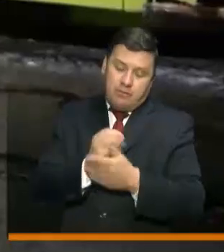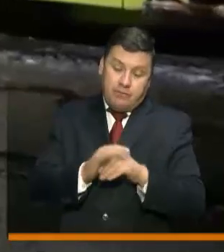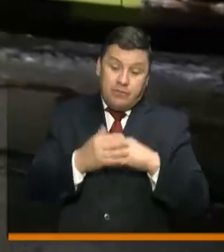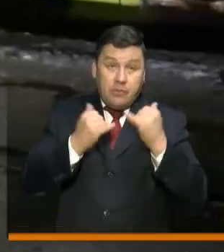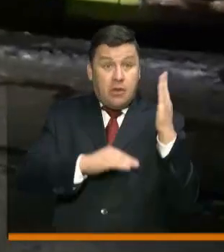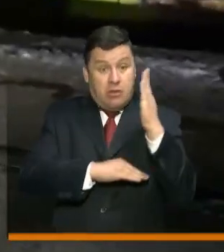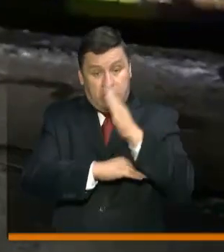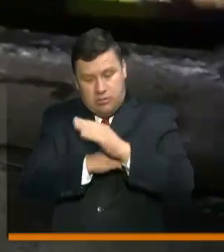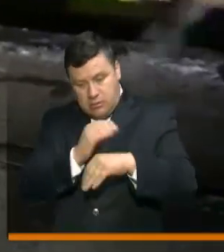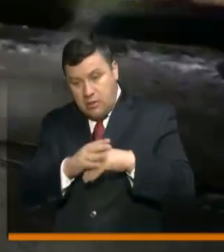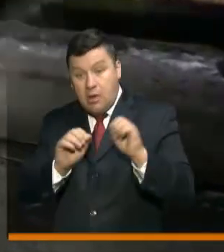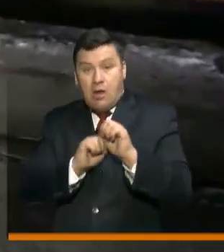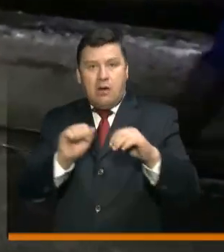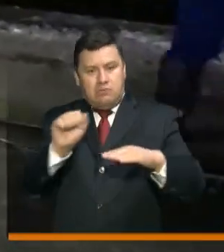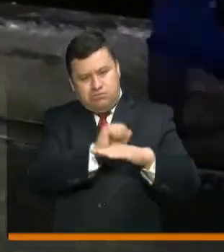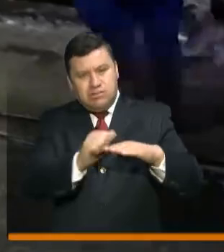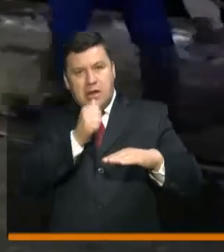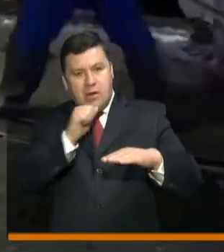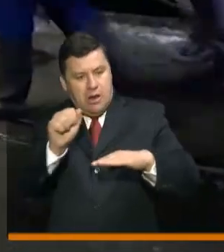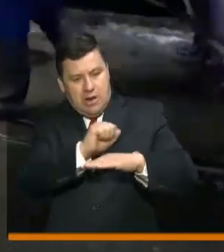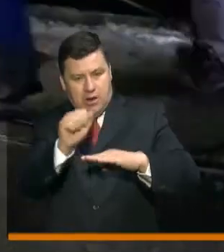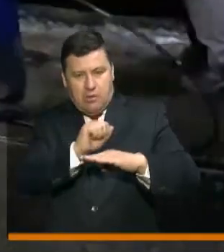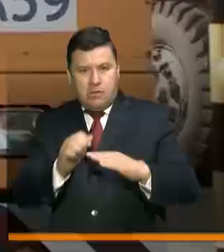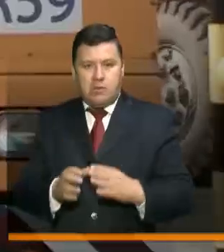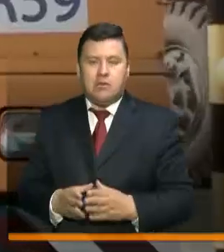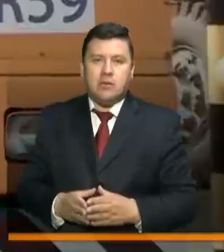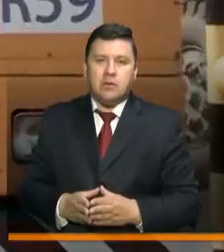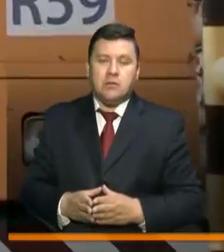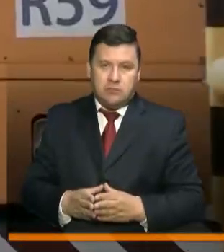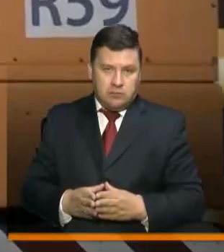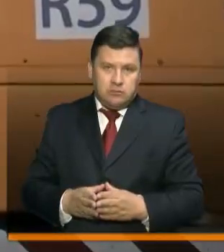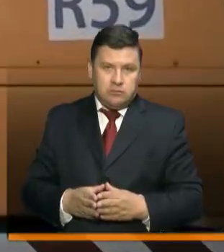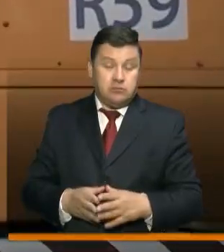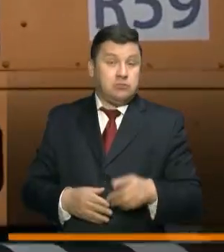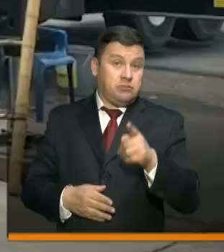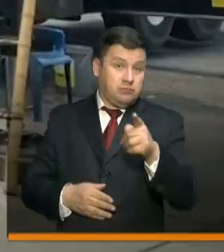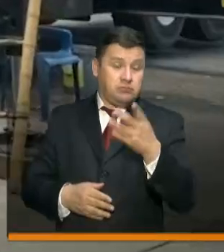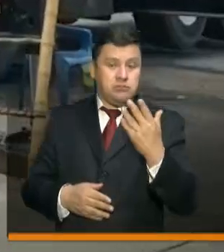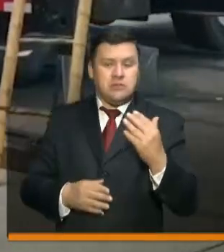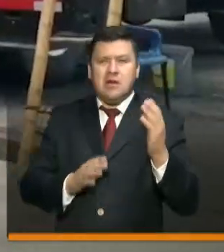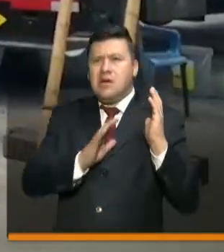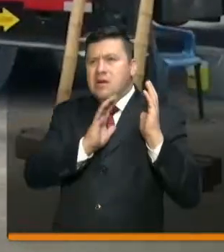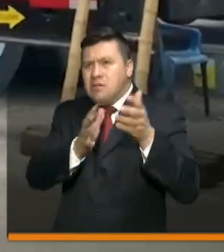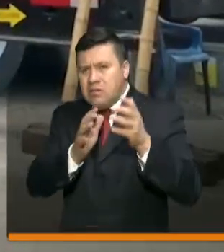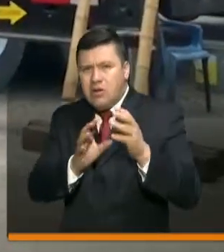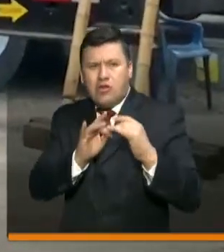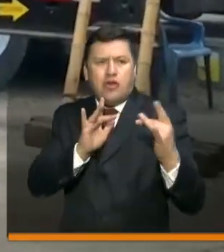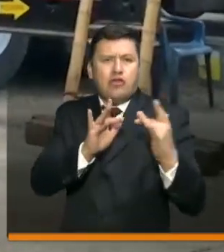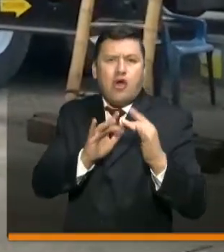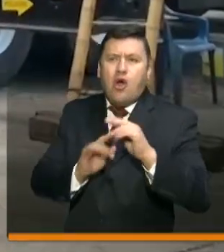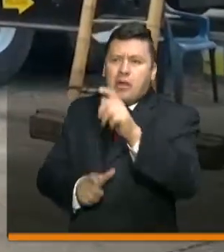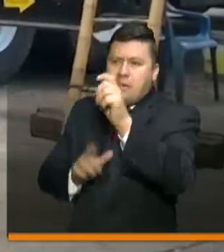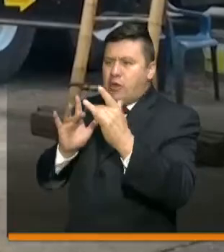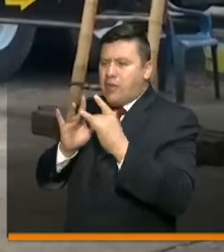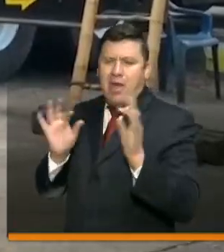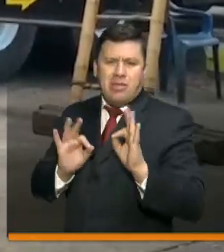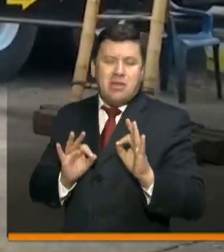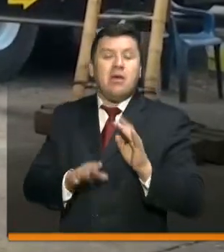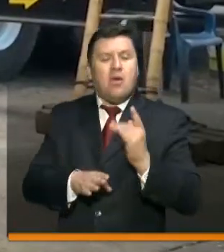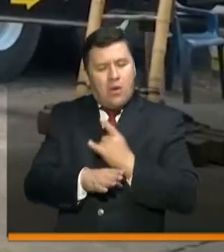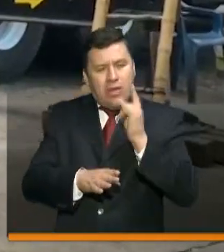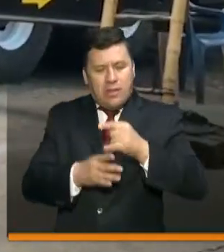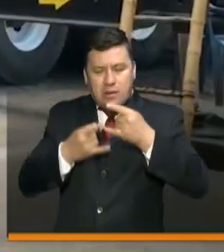la jornada asear el vehículo con agua y jabón. Para los conductores de equipo de carga evitar el contacto con otras personas, usar